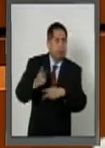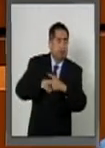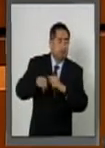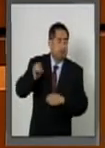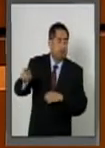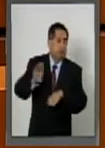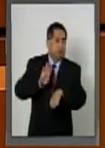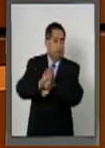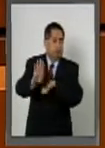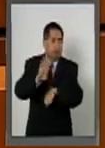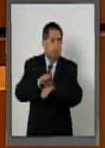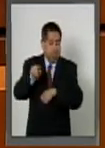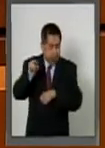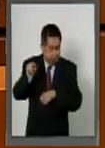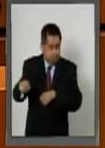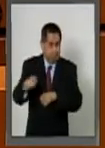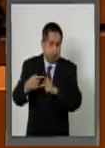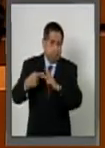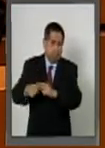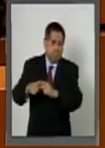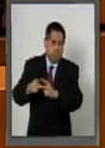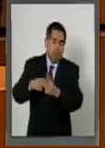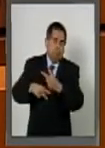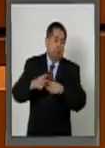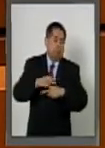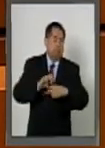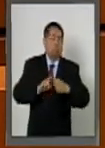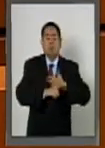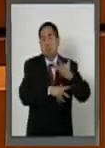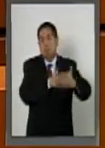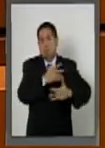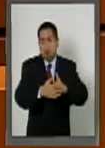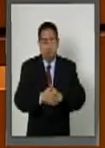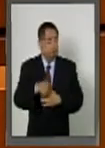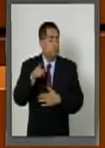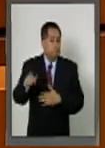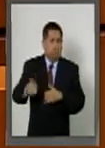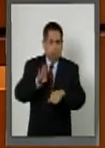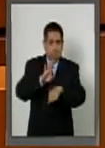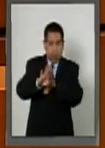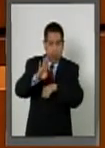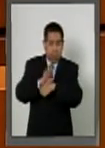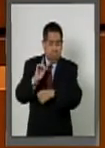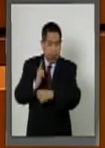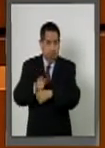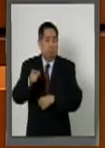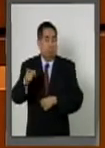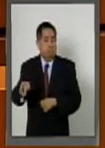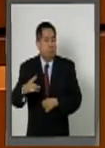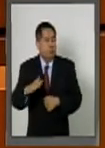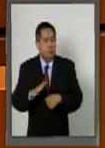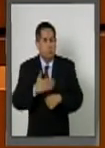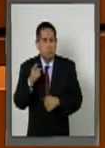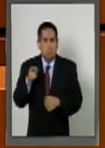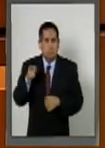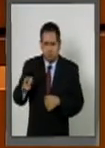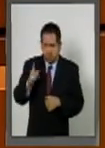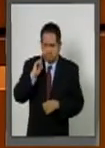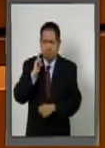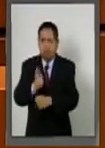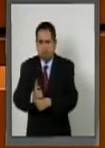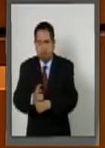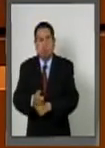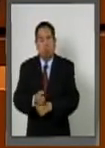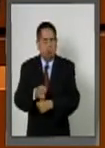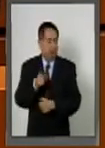Y el problema nace en Brasil porque se comprueba que una